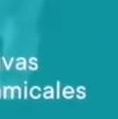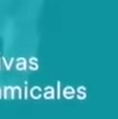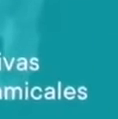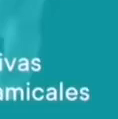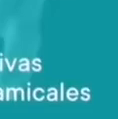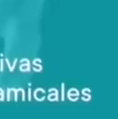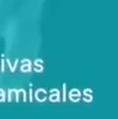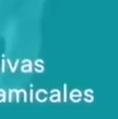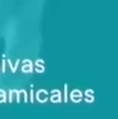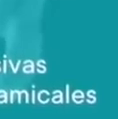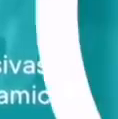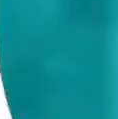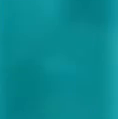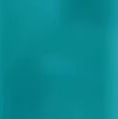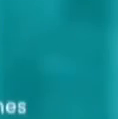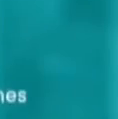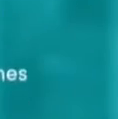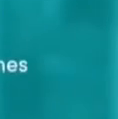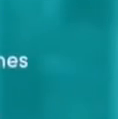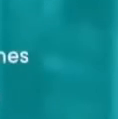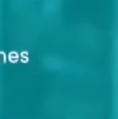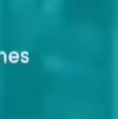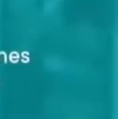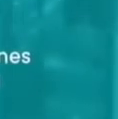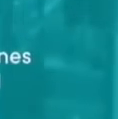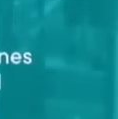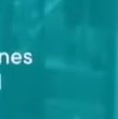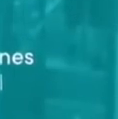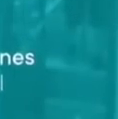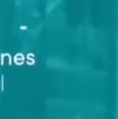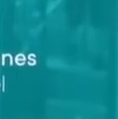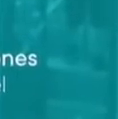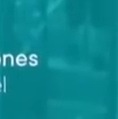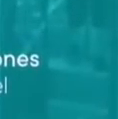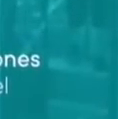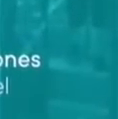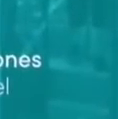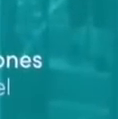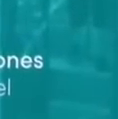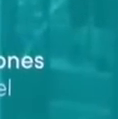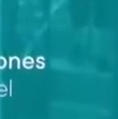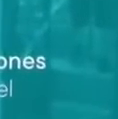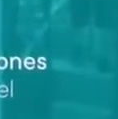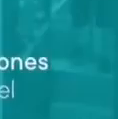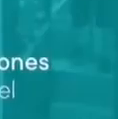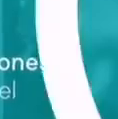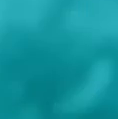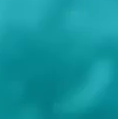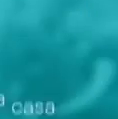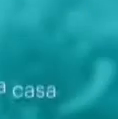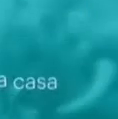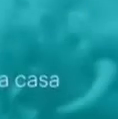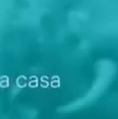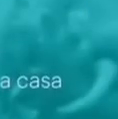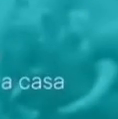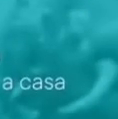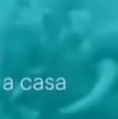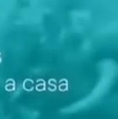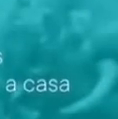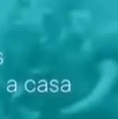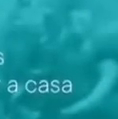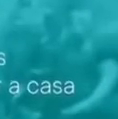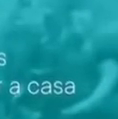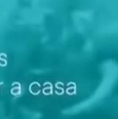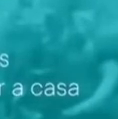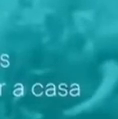visitas familiares o amicales. Cumple con las recomendaciones y protocolos para abordar el transporte público. Cuando vayas de